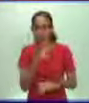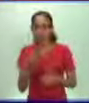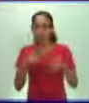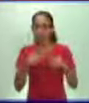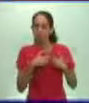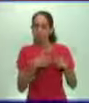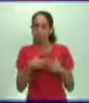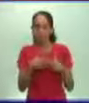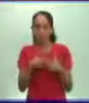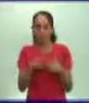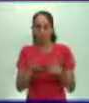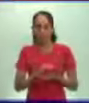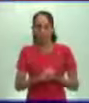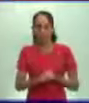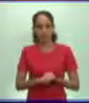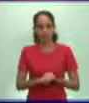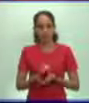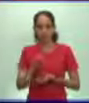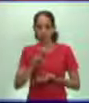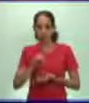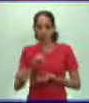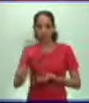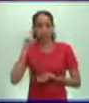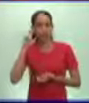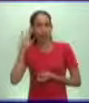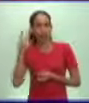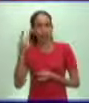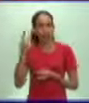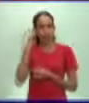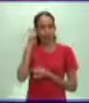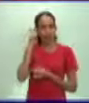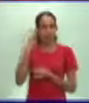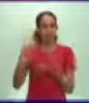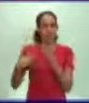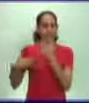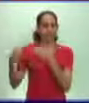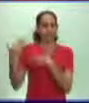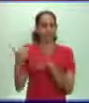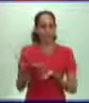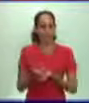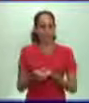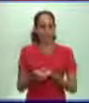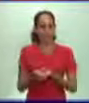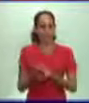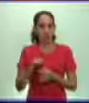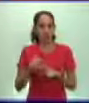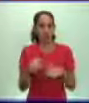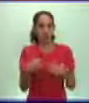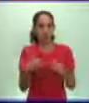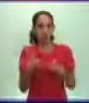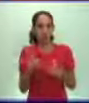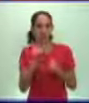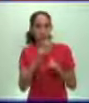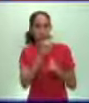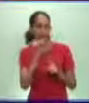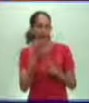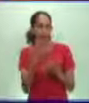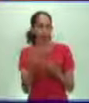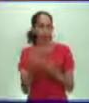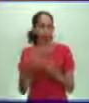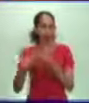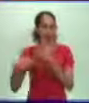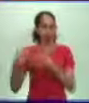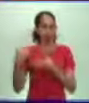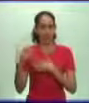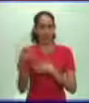geográfico. Pero enfatizo y recuerdo la idea porque conversamos en ese encuentro que la intención de